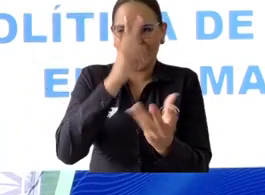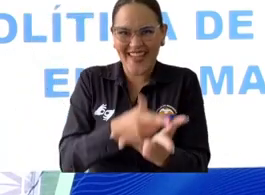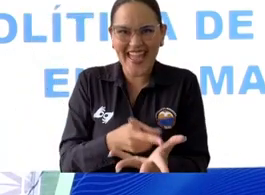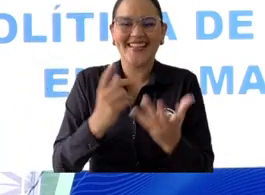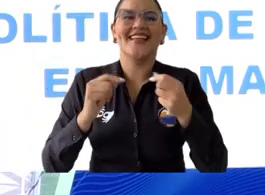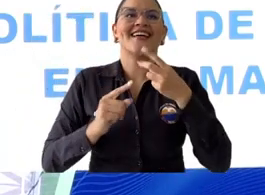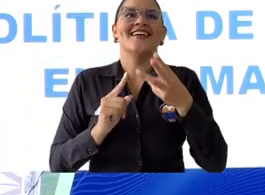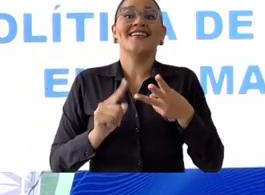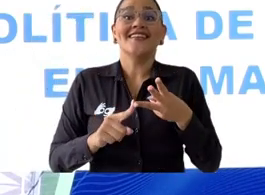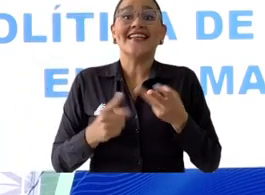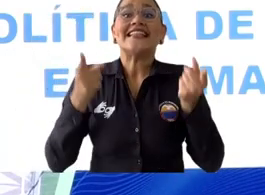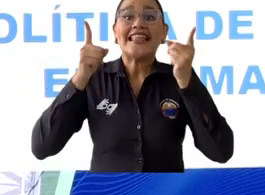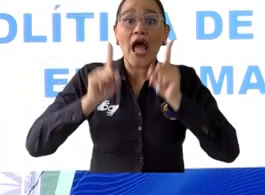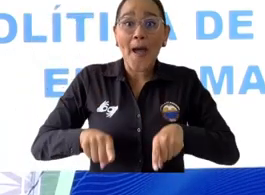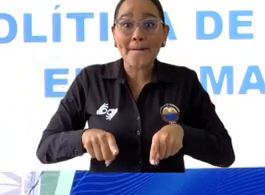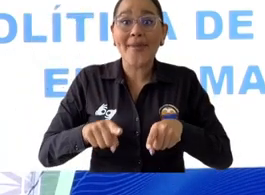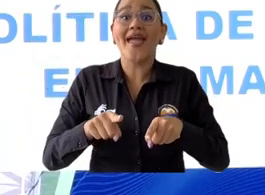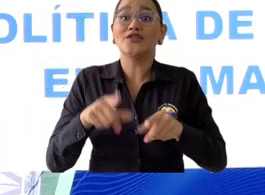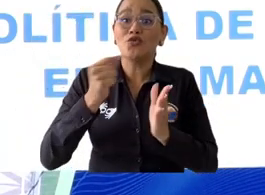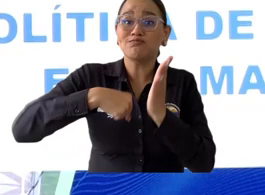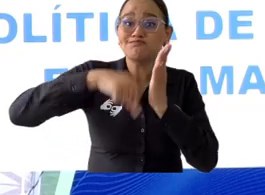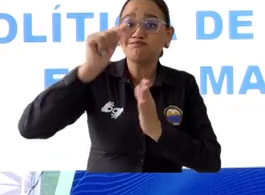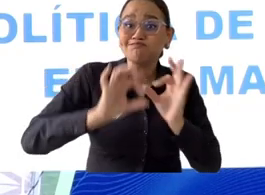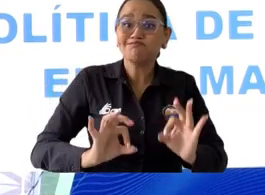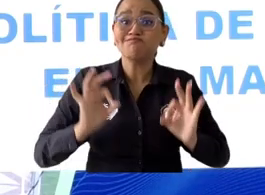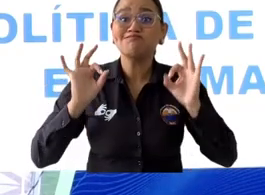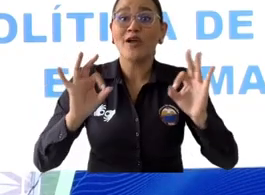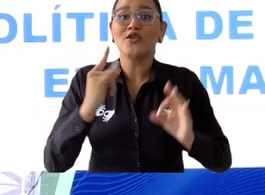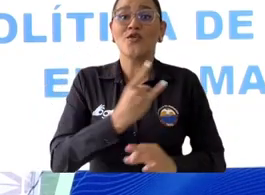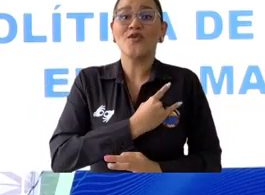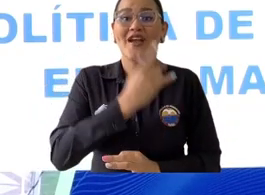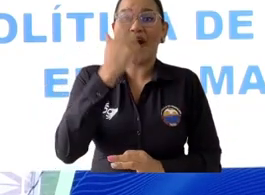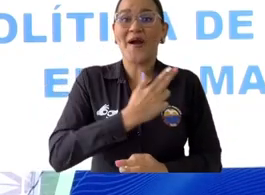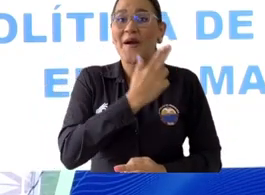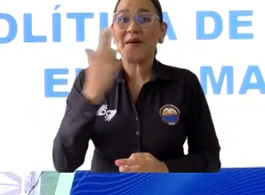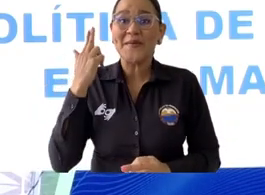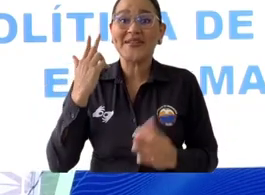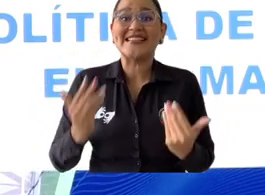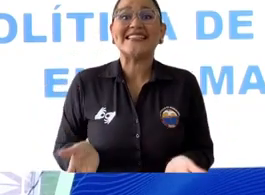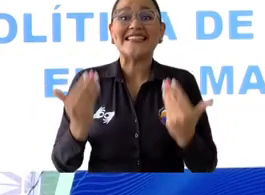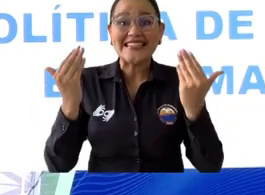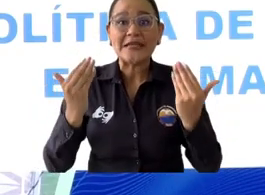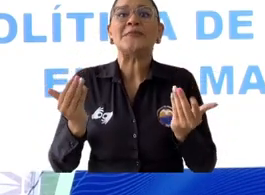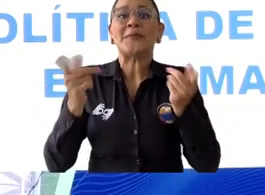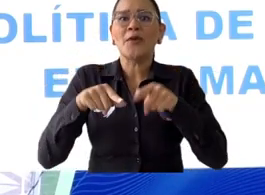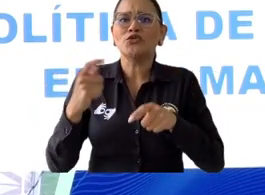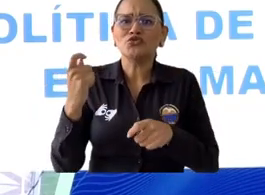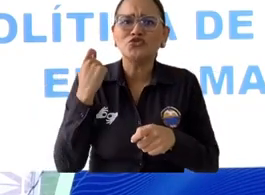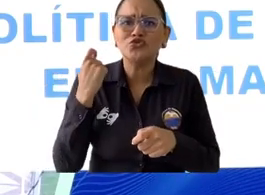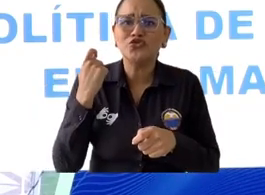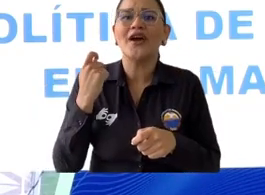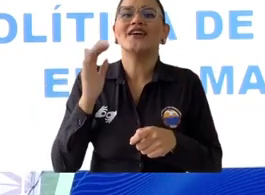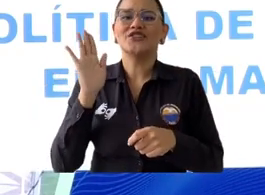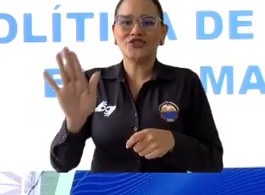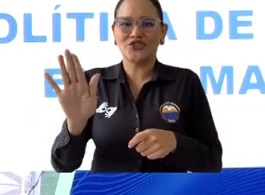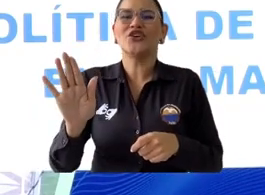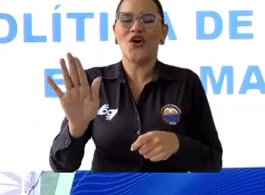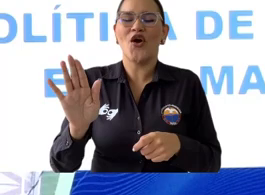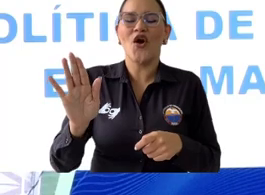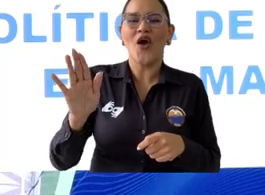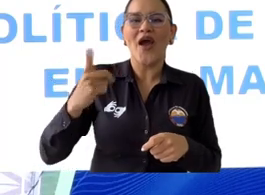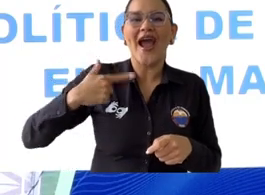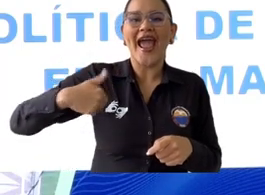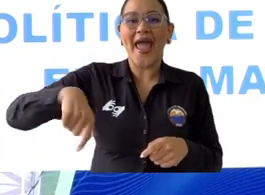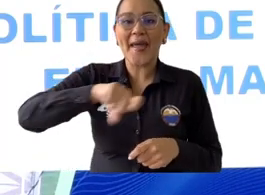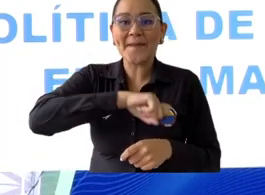en la ciudad de Barcelona en el marco de la Asamblea Cero. Somos la primera universidad en Latinoamérica, por supuesto la primera de Colombia, hay una de las ocho universidades en el